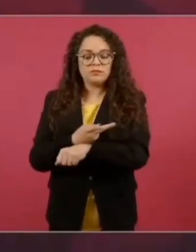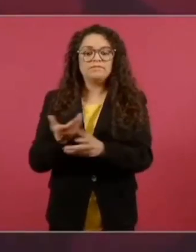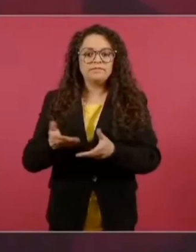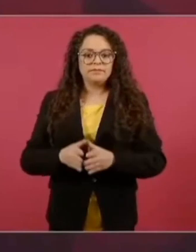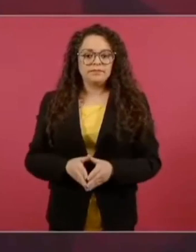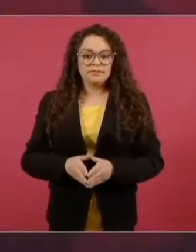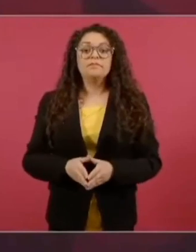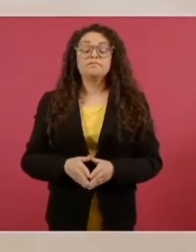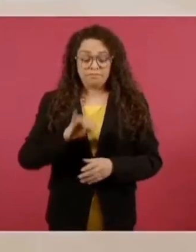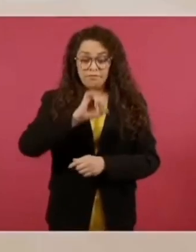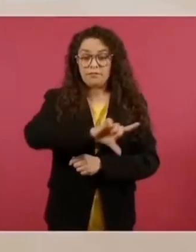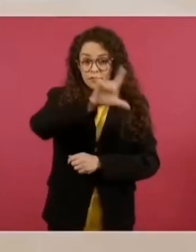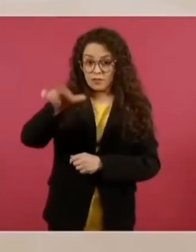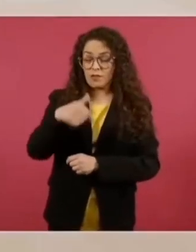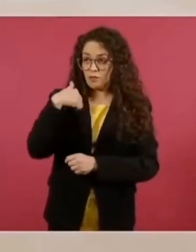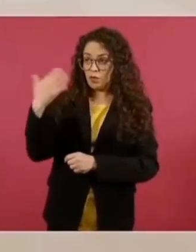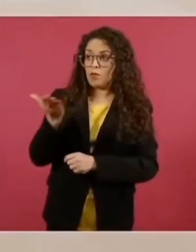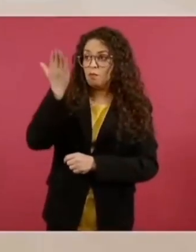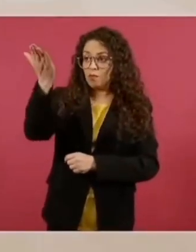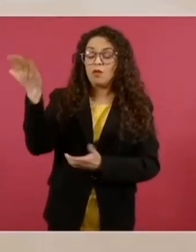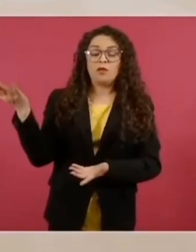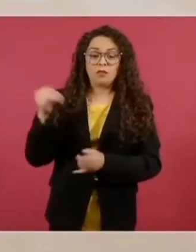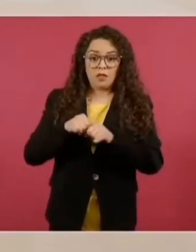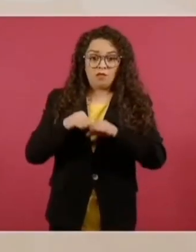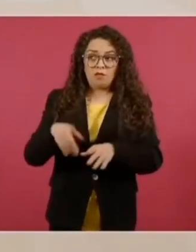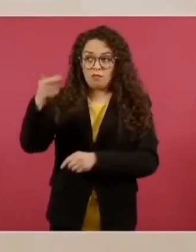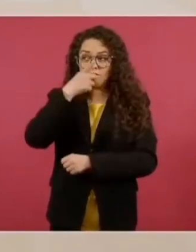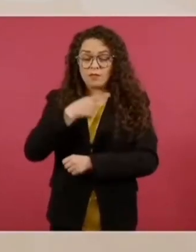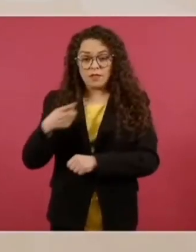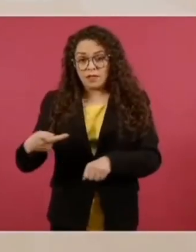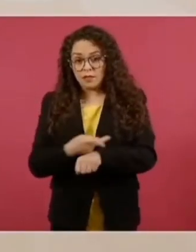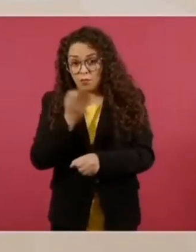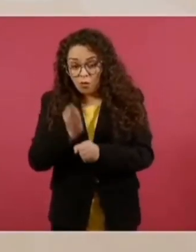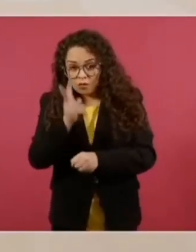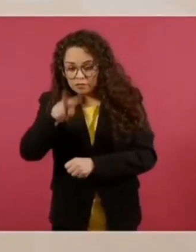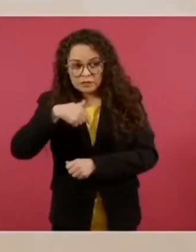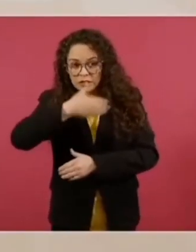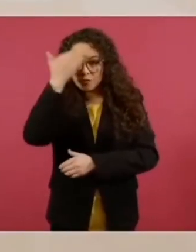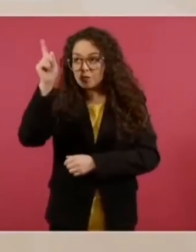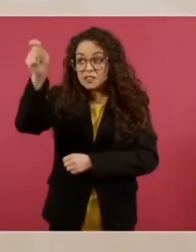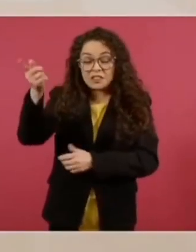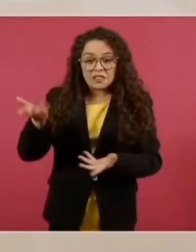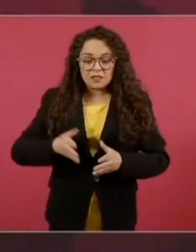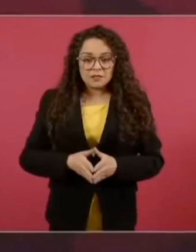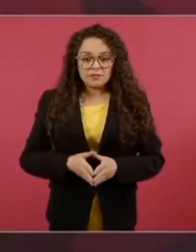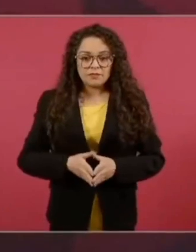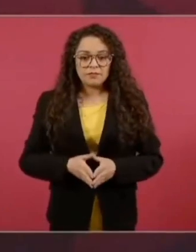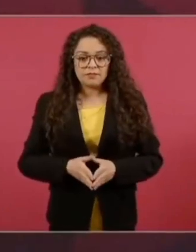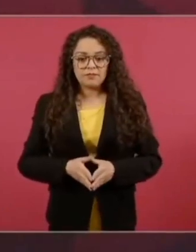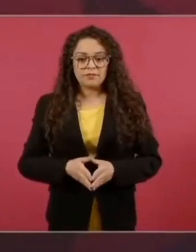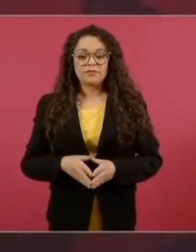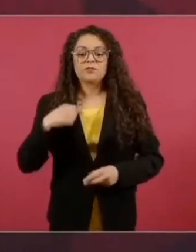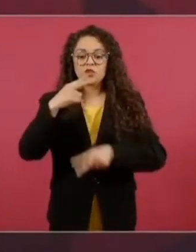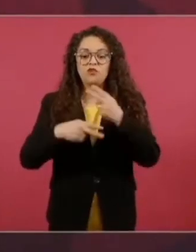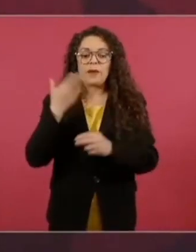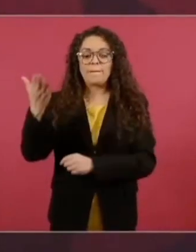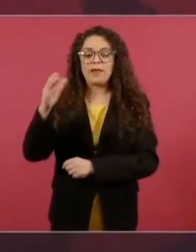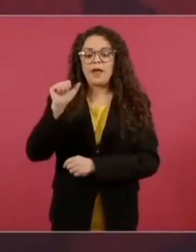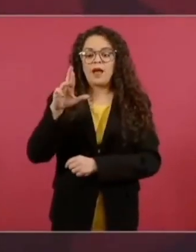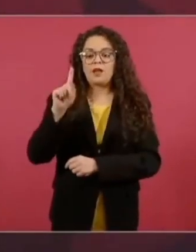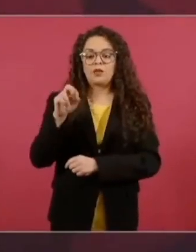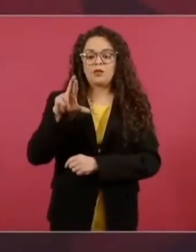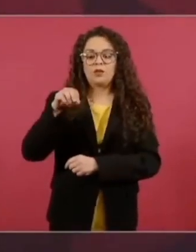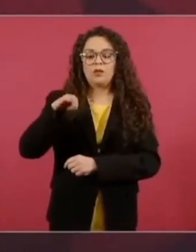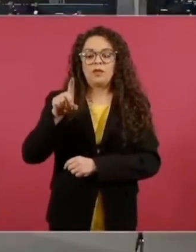reporte, porque no sé en qué situación están. Voy a pedirle a Arturo Medina que nos informe.